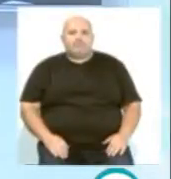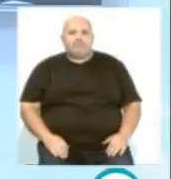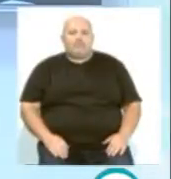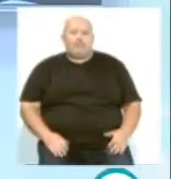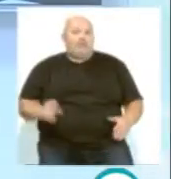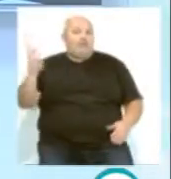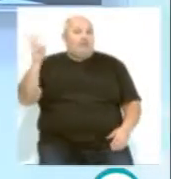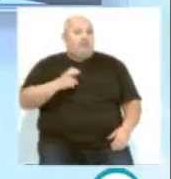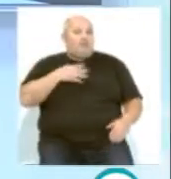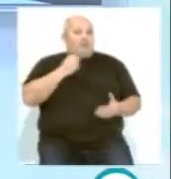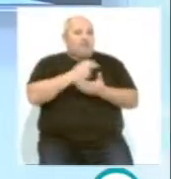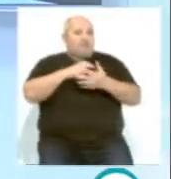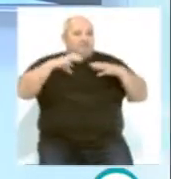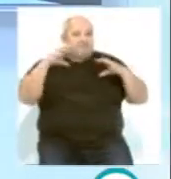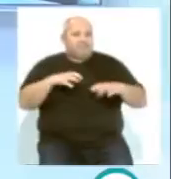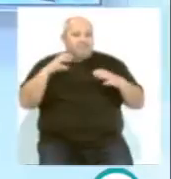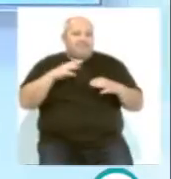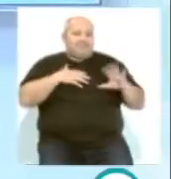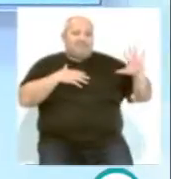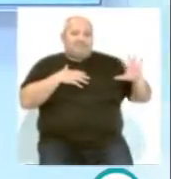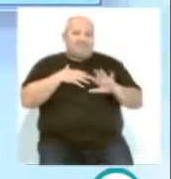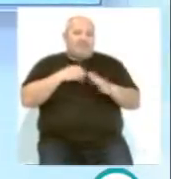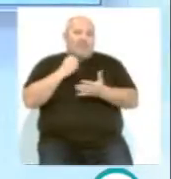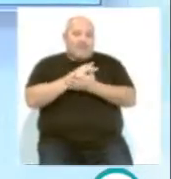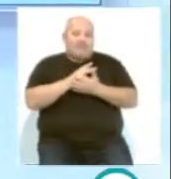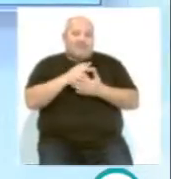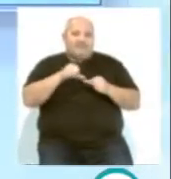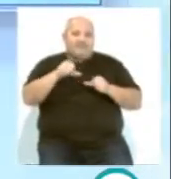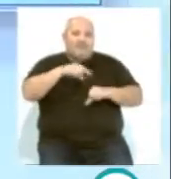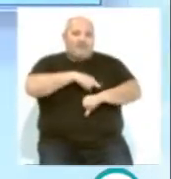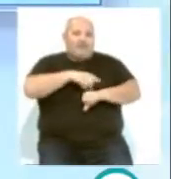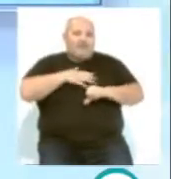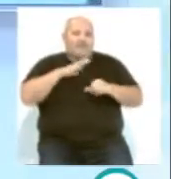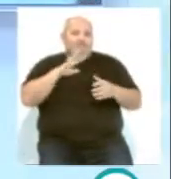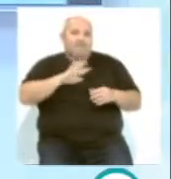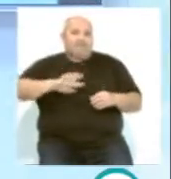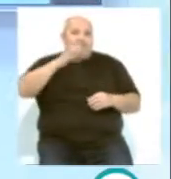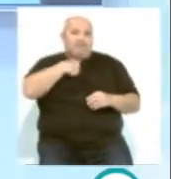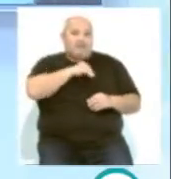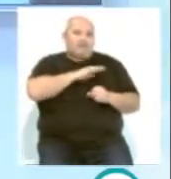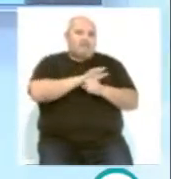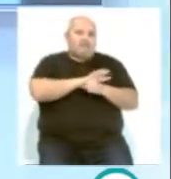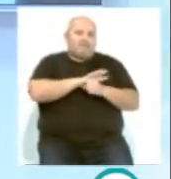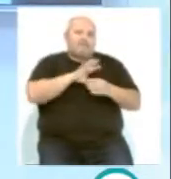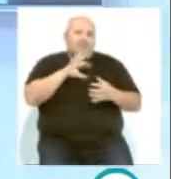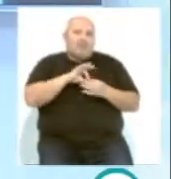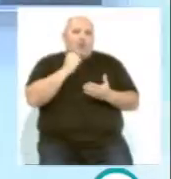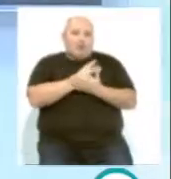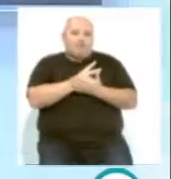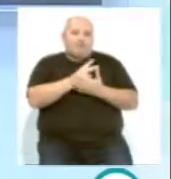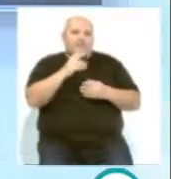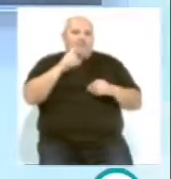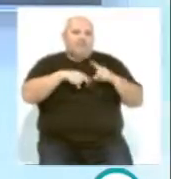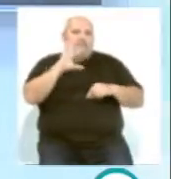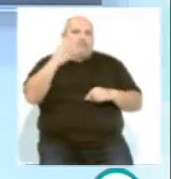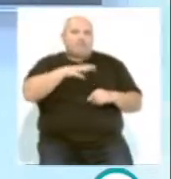La llegada de una nueva borrasca desde el oeste provocará que las próximas horas toda la península y la provincia en particular se encuentre a merced